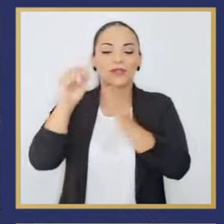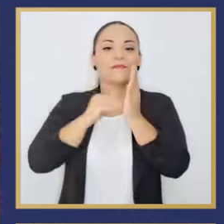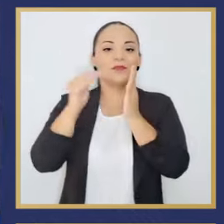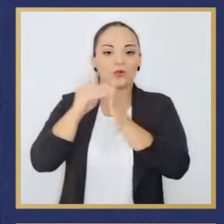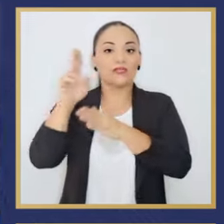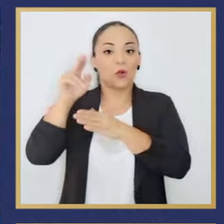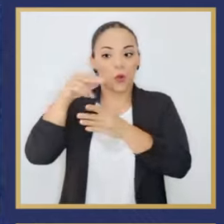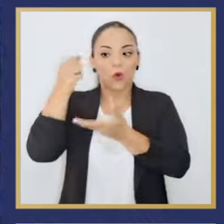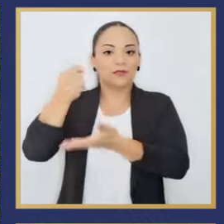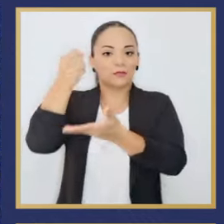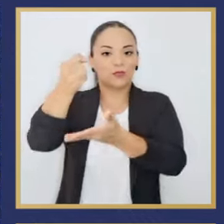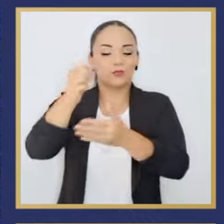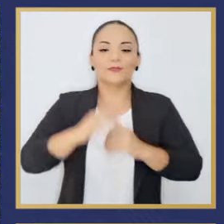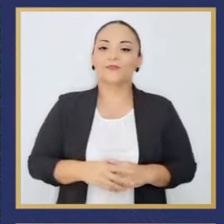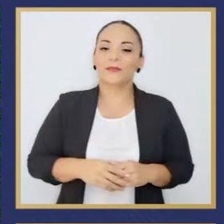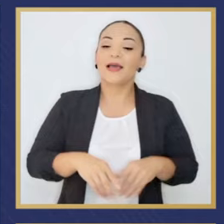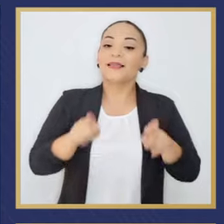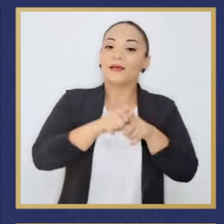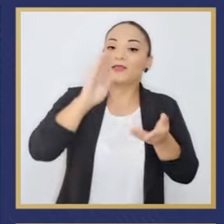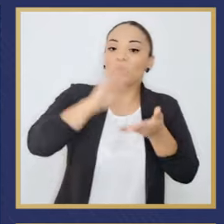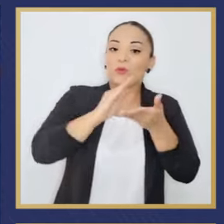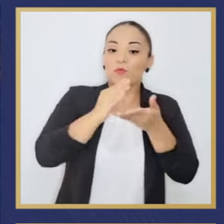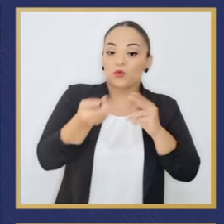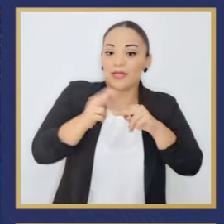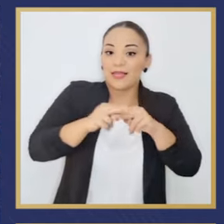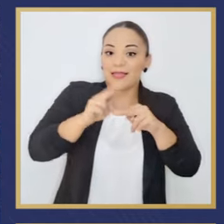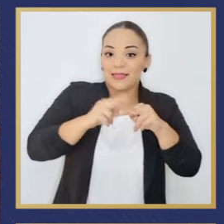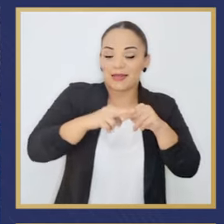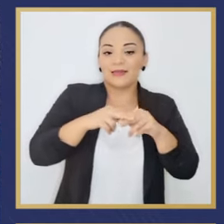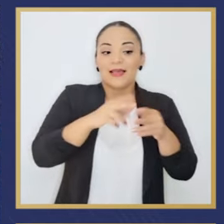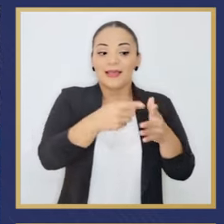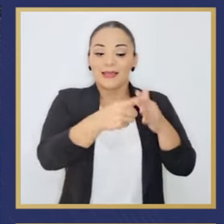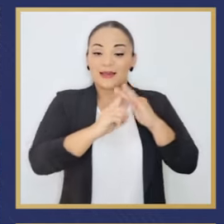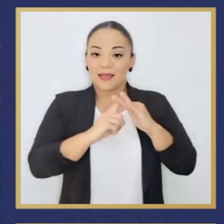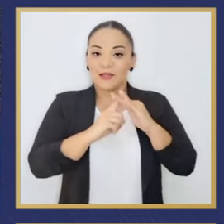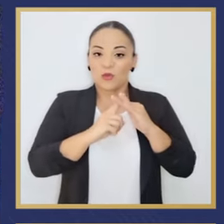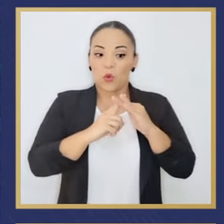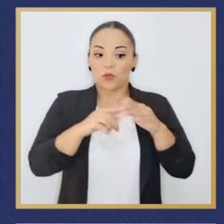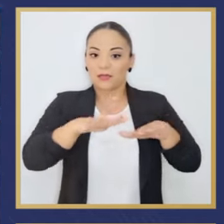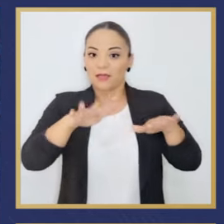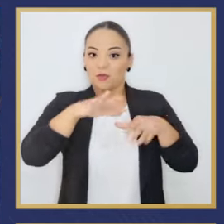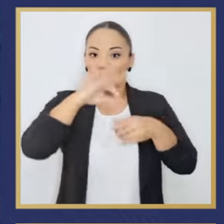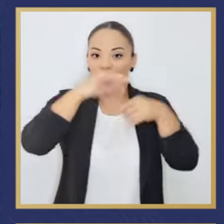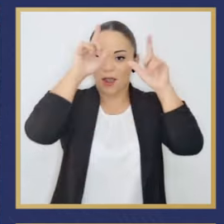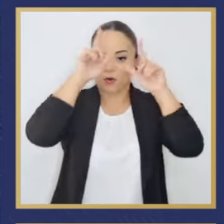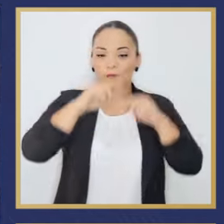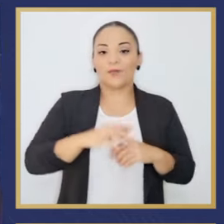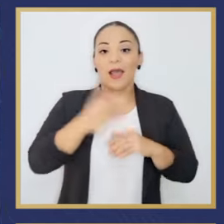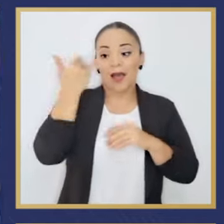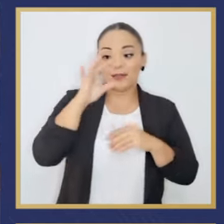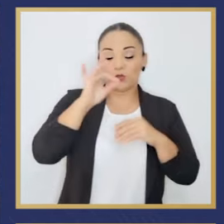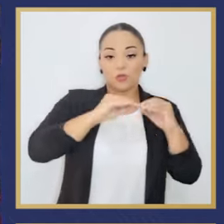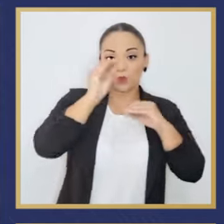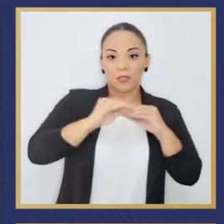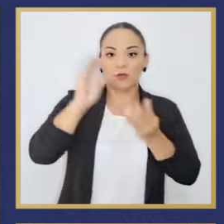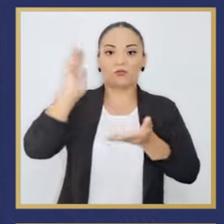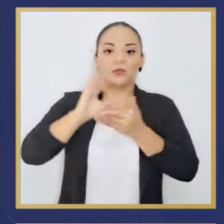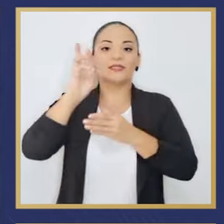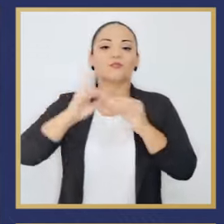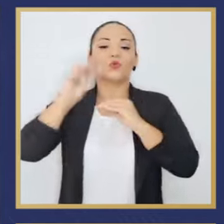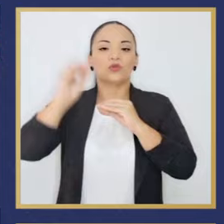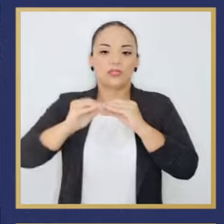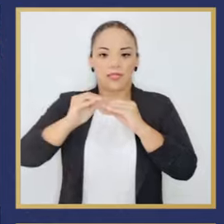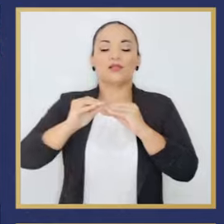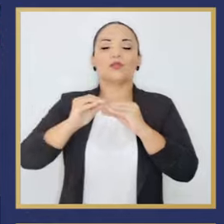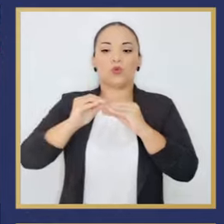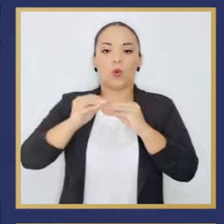millones de colones. Disminuimos las tasas de interés para los créditos del sector agro, de un 8 a un 6% a tasa